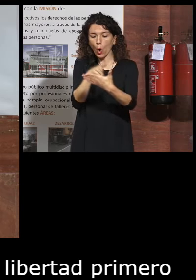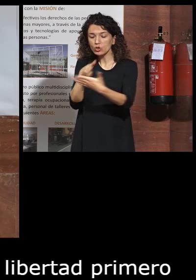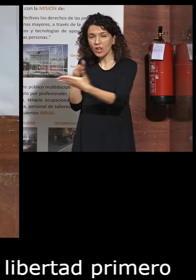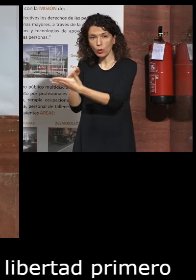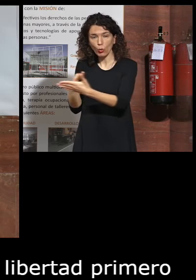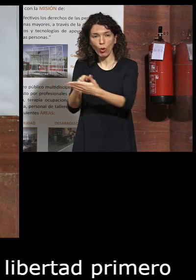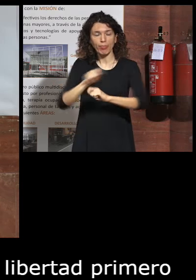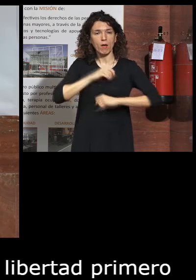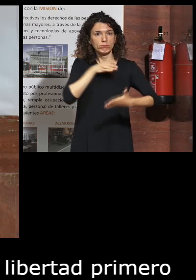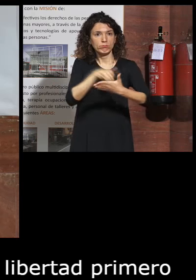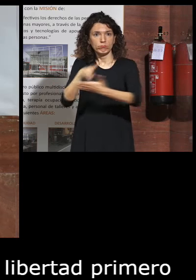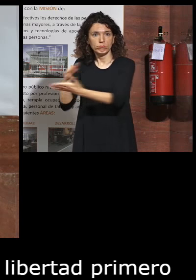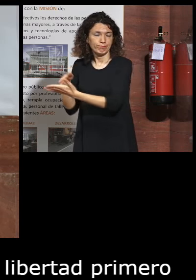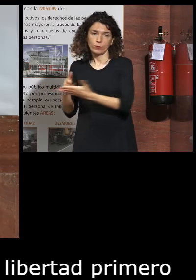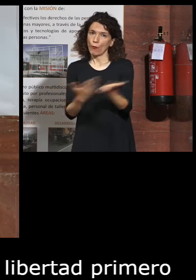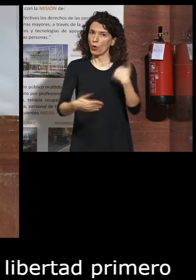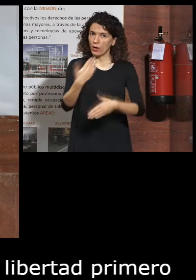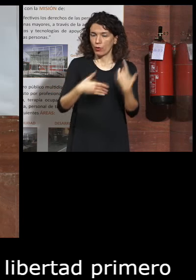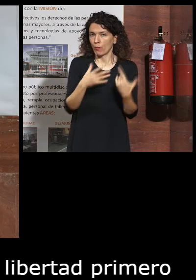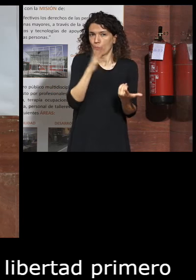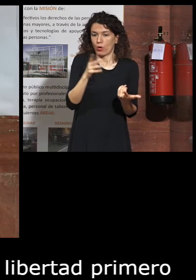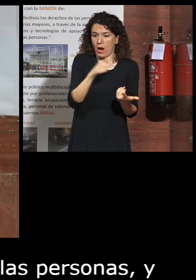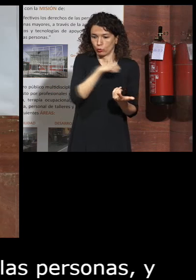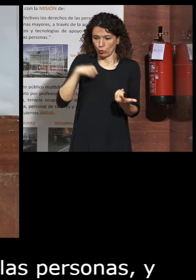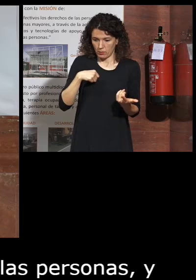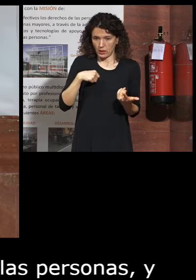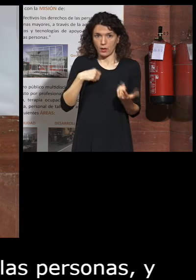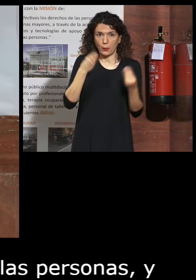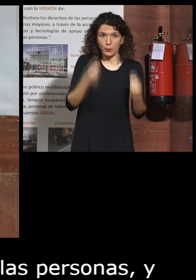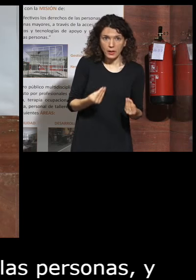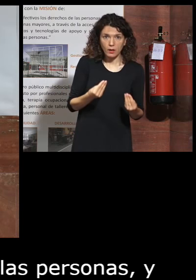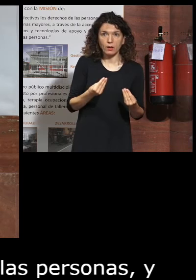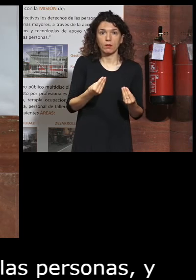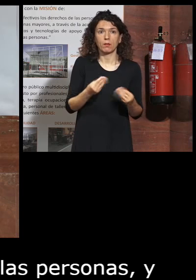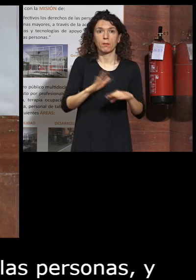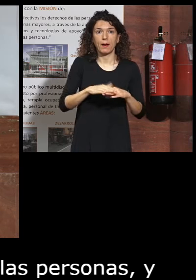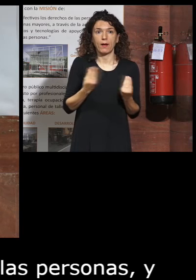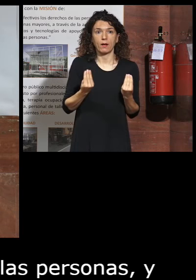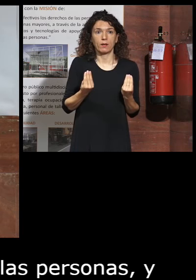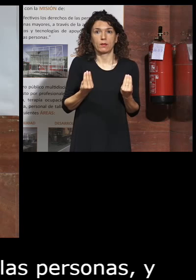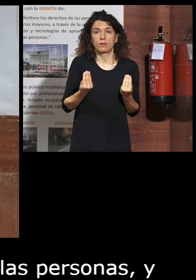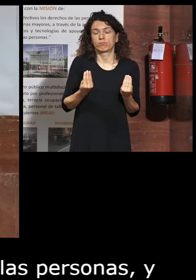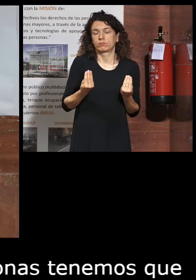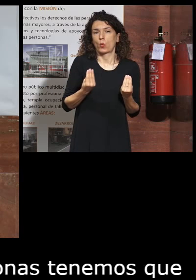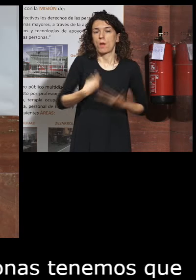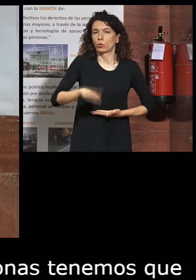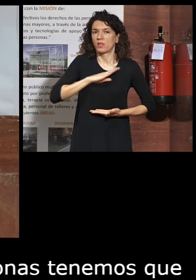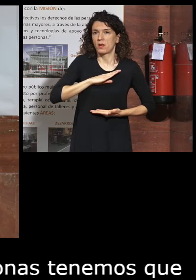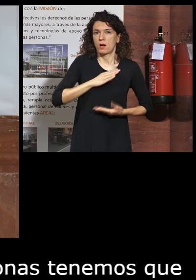impiden que exista una autonomía suficiente y adecuada para poder desarrollar todo el potencial